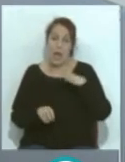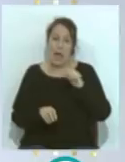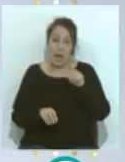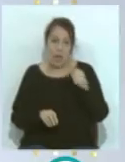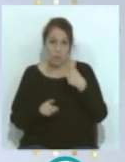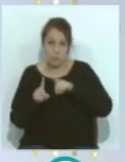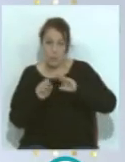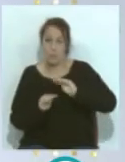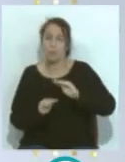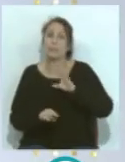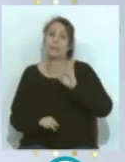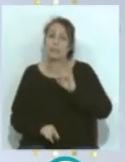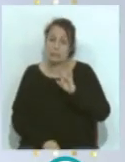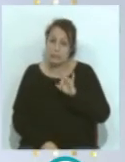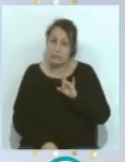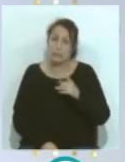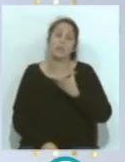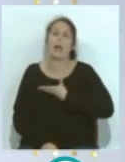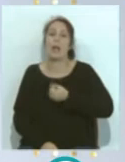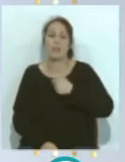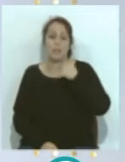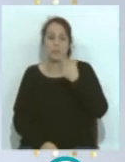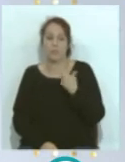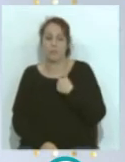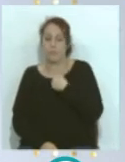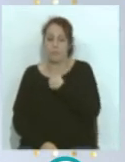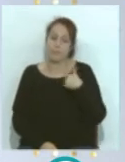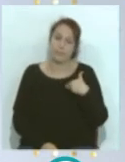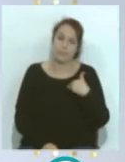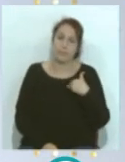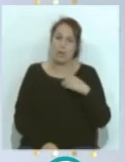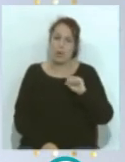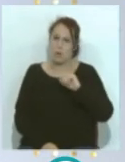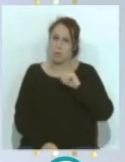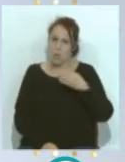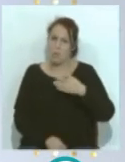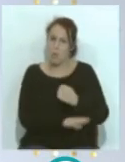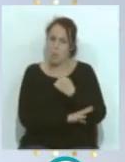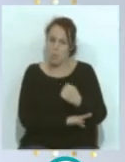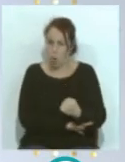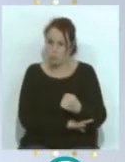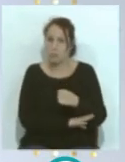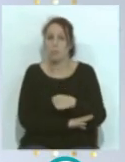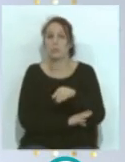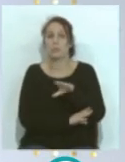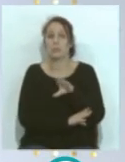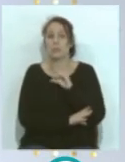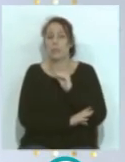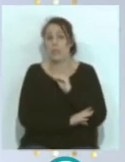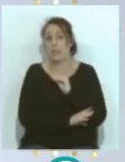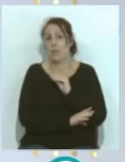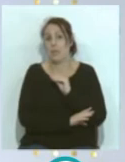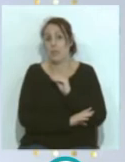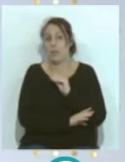Cala. Sí, al alcalde de Cali, José María González, que se ha posicionado del buen hacer del club, según él entiende lo que está haciendo